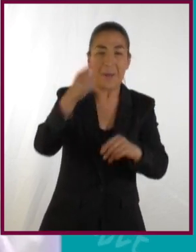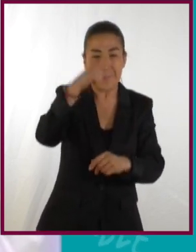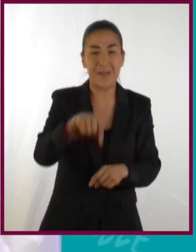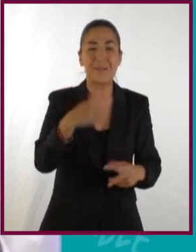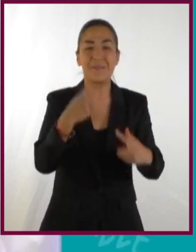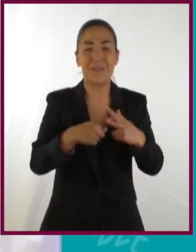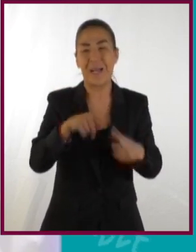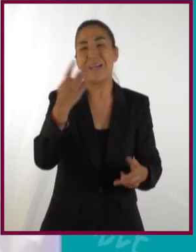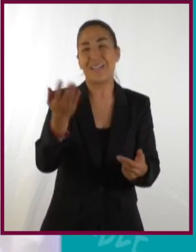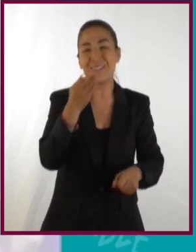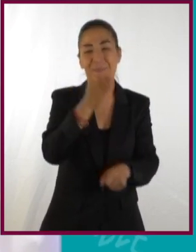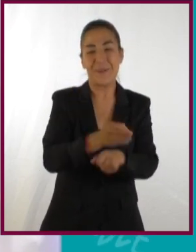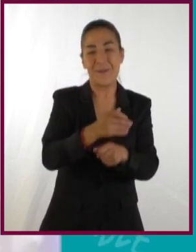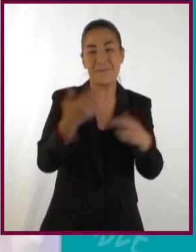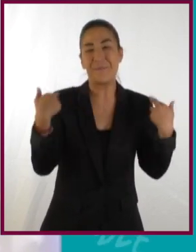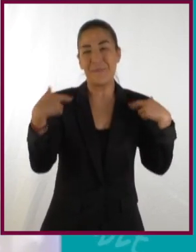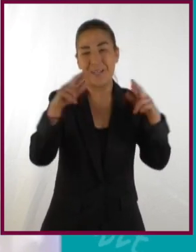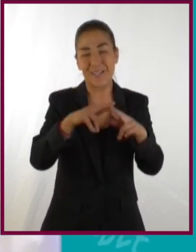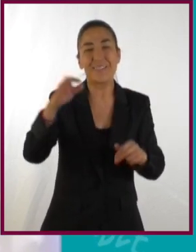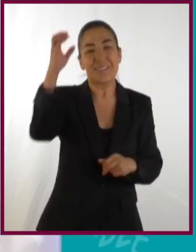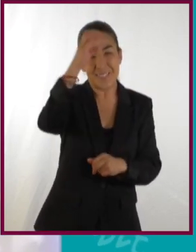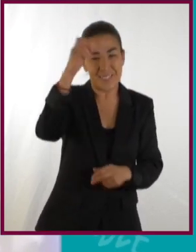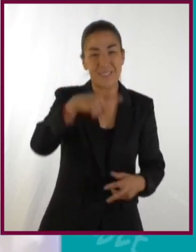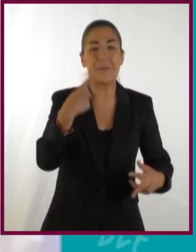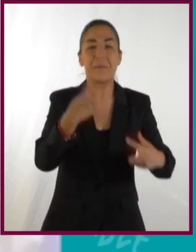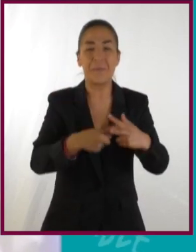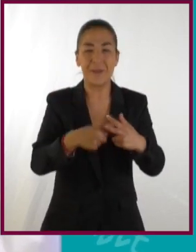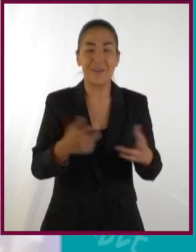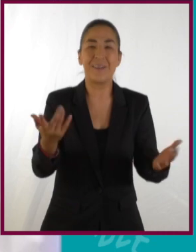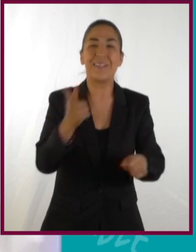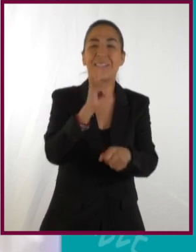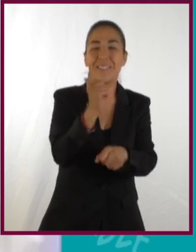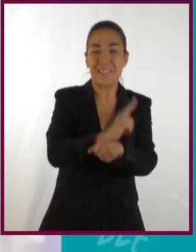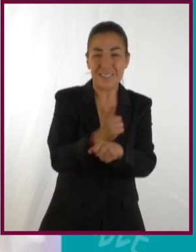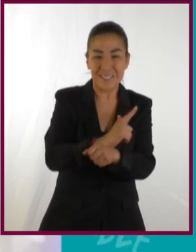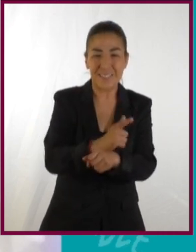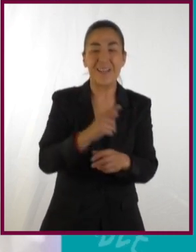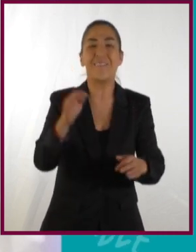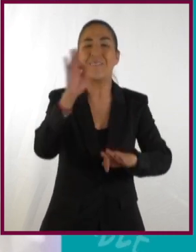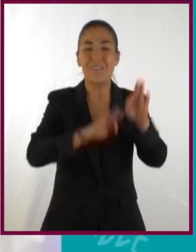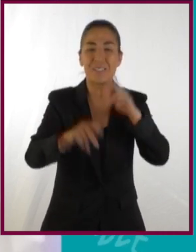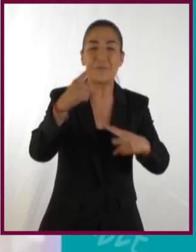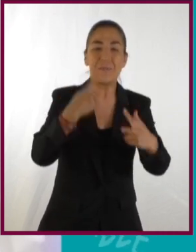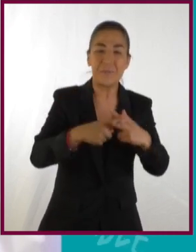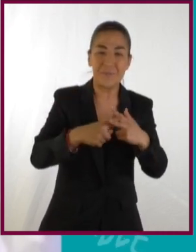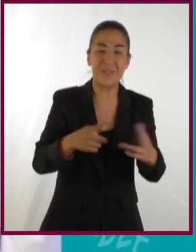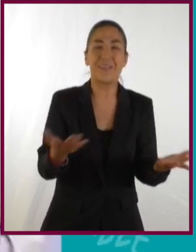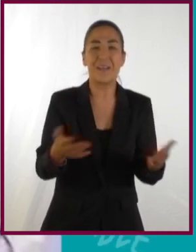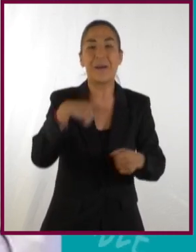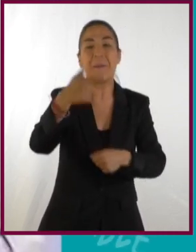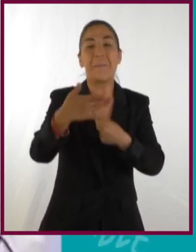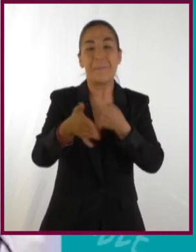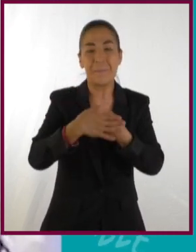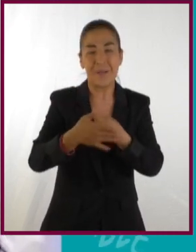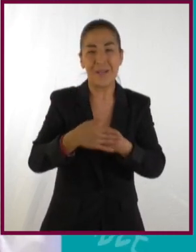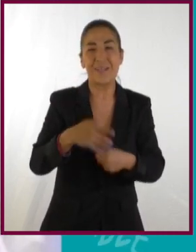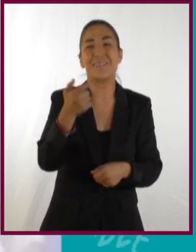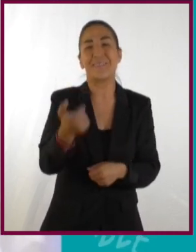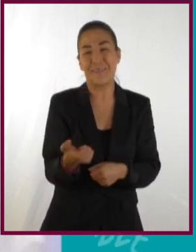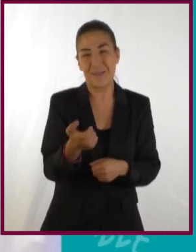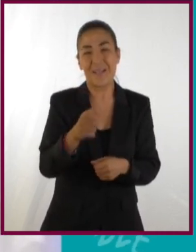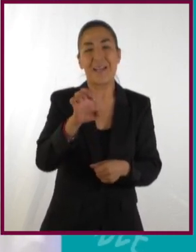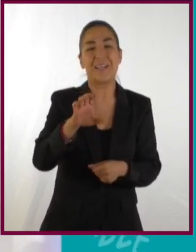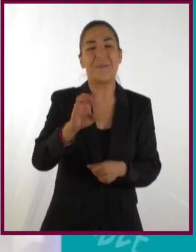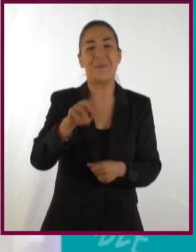él me encaminó hacia allá. Y, pues, aquí estamos, maestra en ciencias matemáticas, licenciada en físico-matemáticas